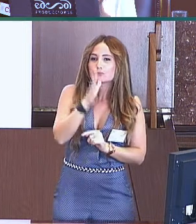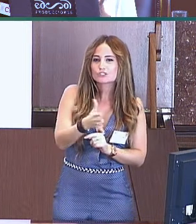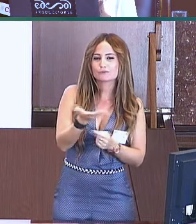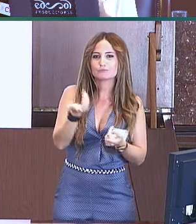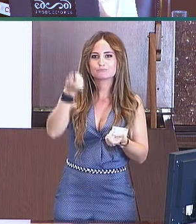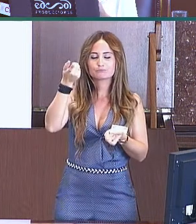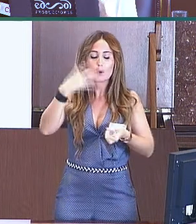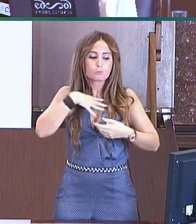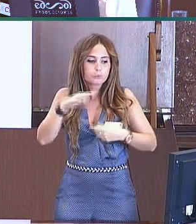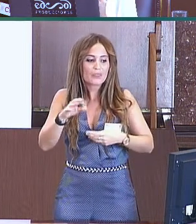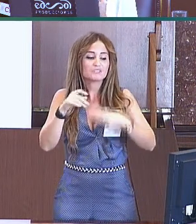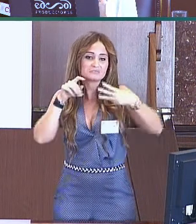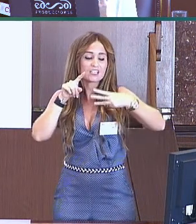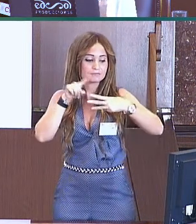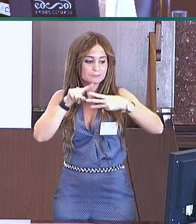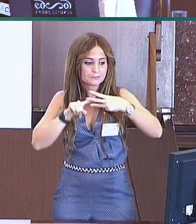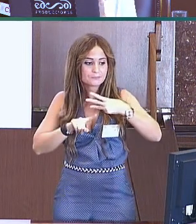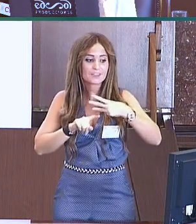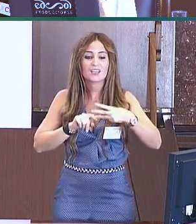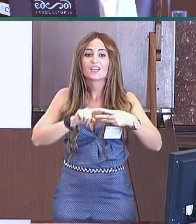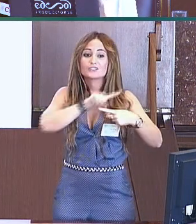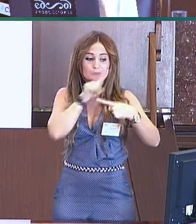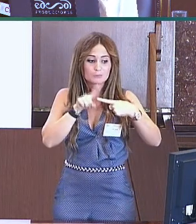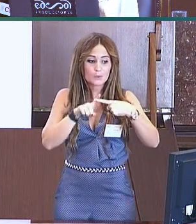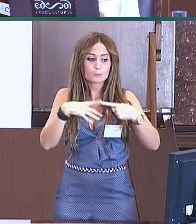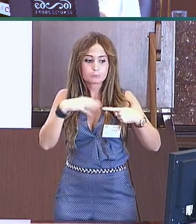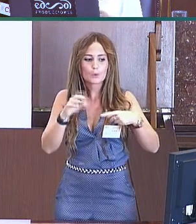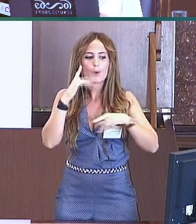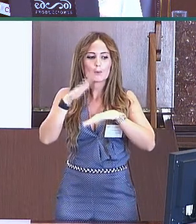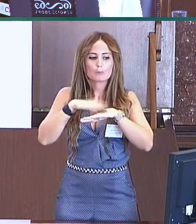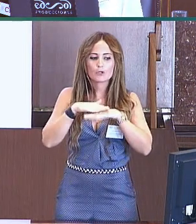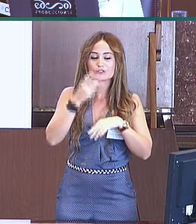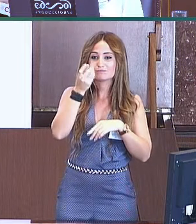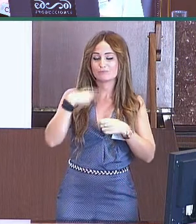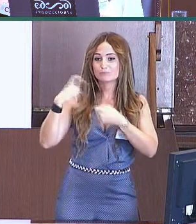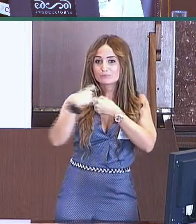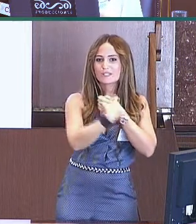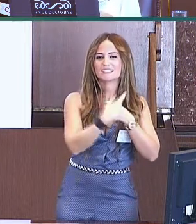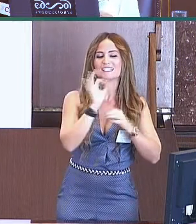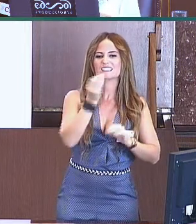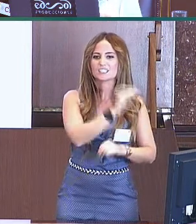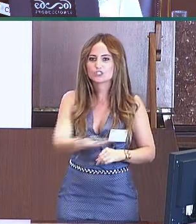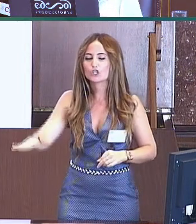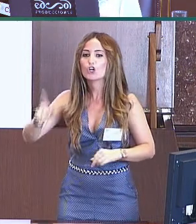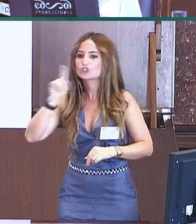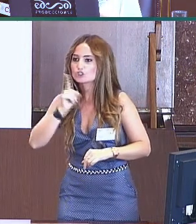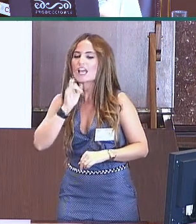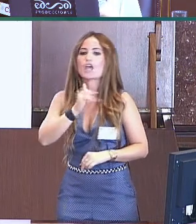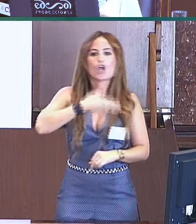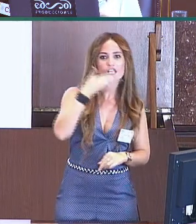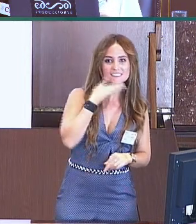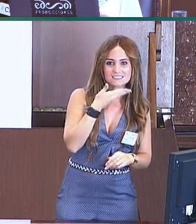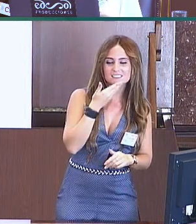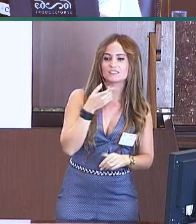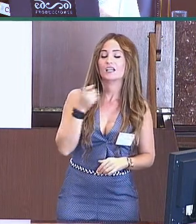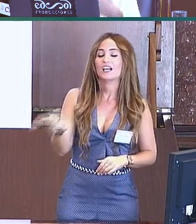y por término medio producen menos signos y comprenden menos signos que los participantes de las otras dos lenguas. ¿Y esto por qué puede estar